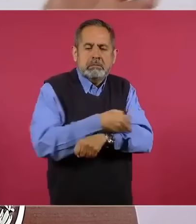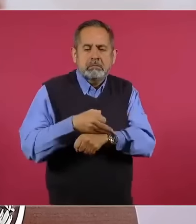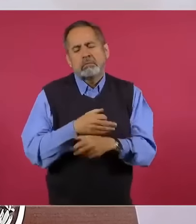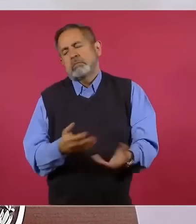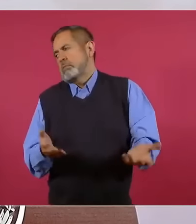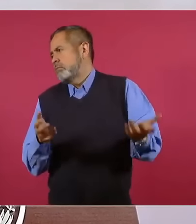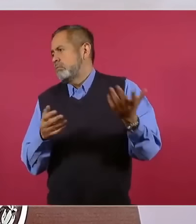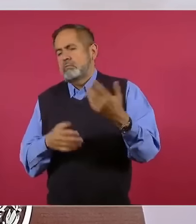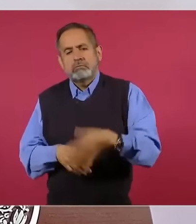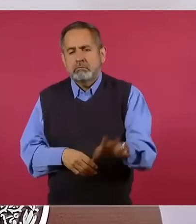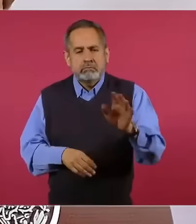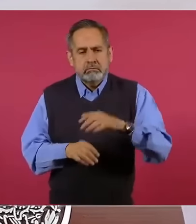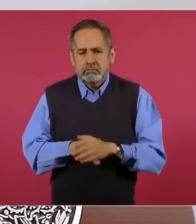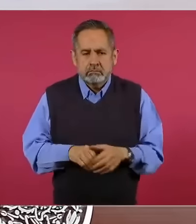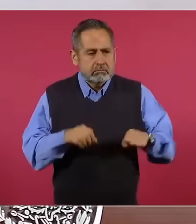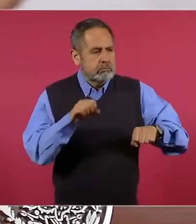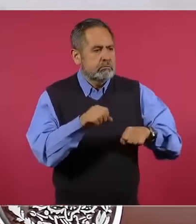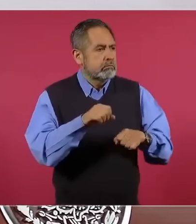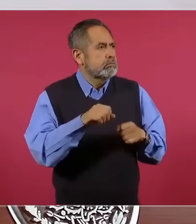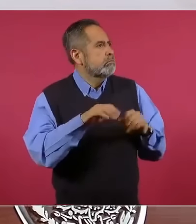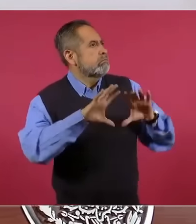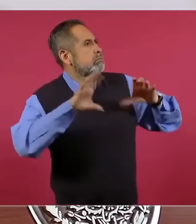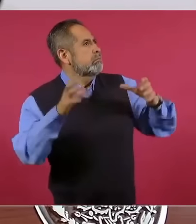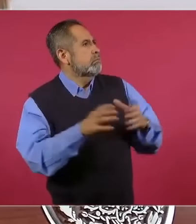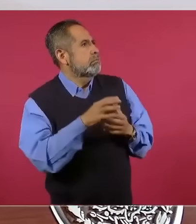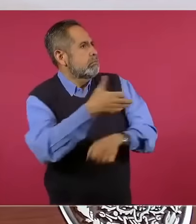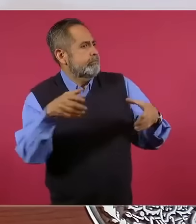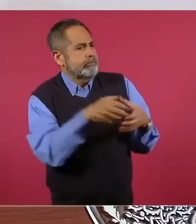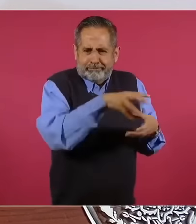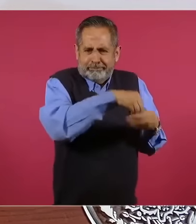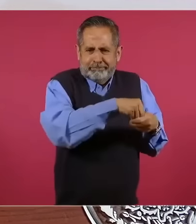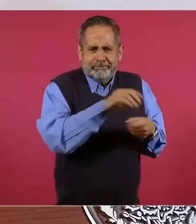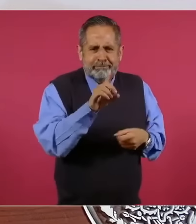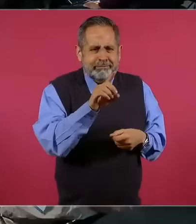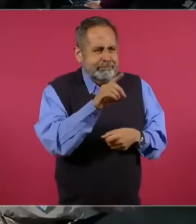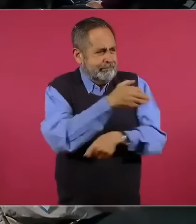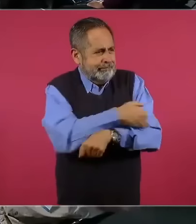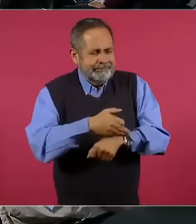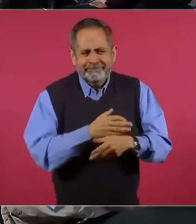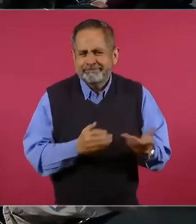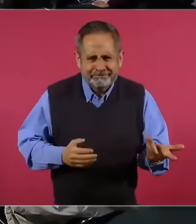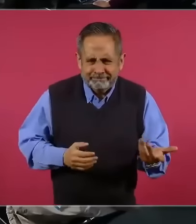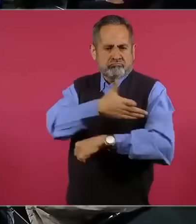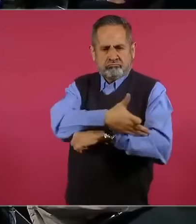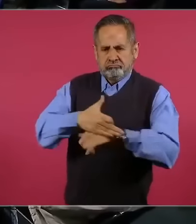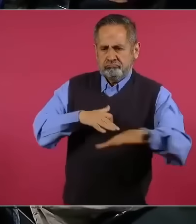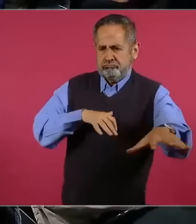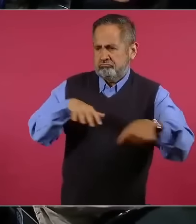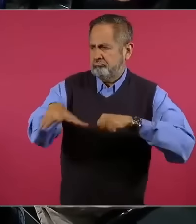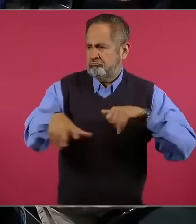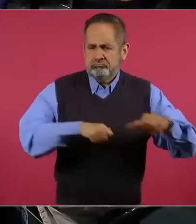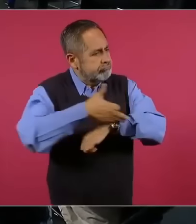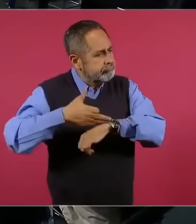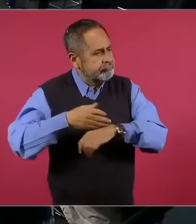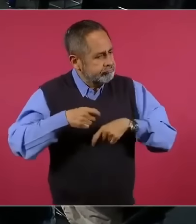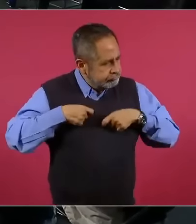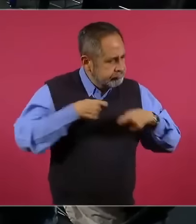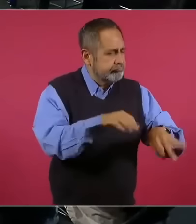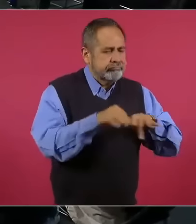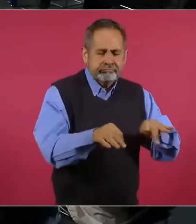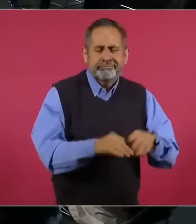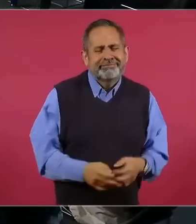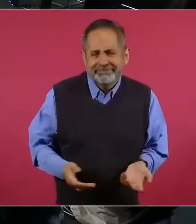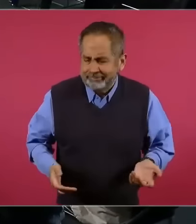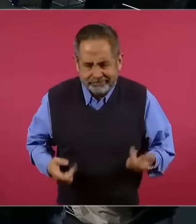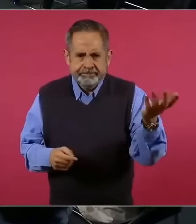poder de la familia, ¿no? Es el dije. Es el nepotismo a todo lo que da. Me dice un